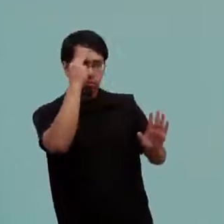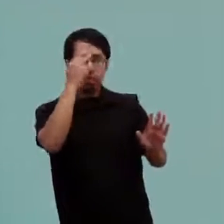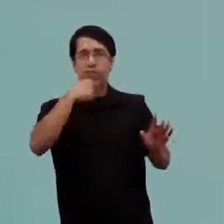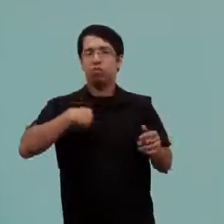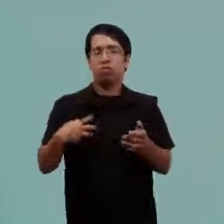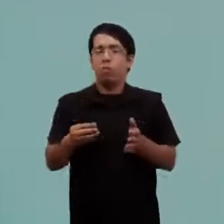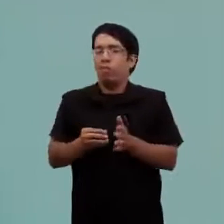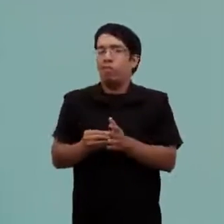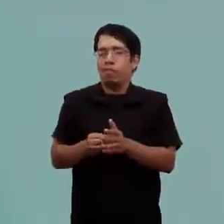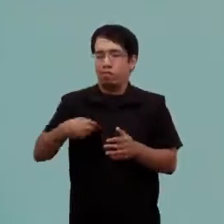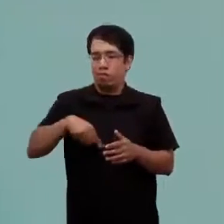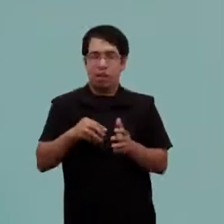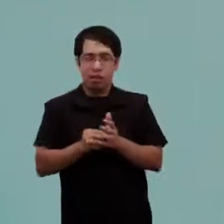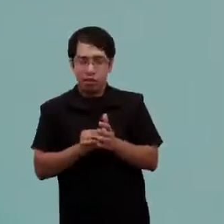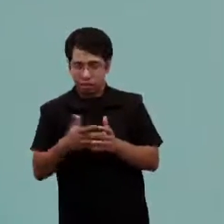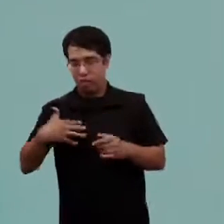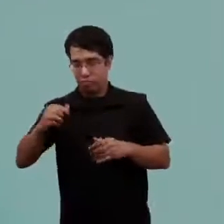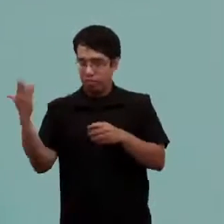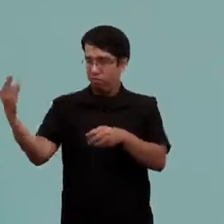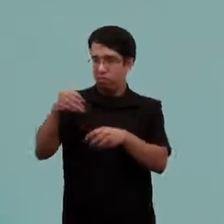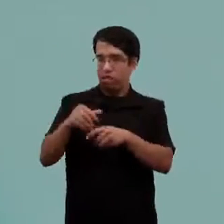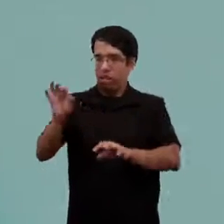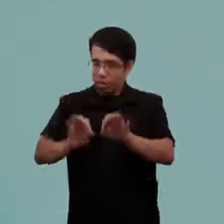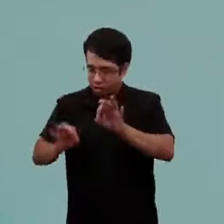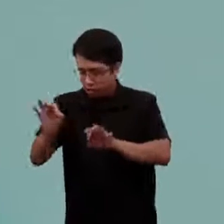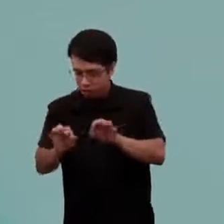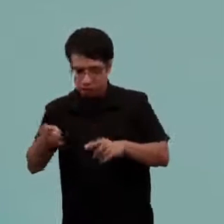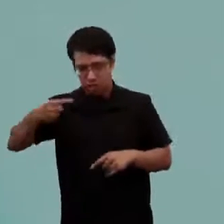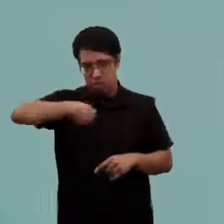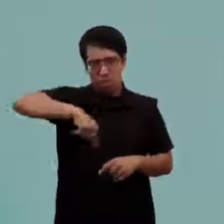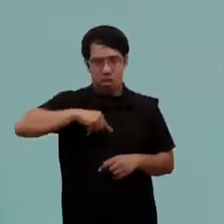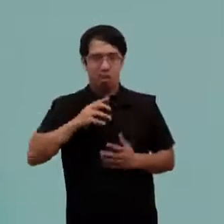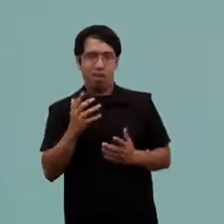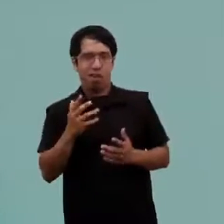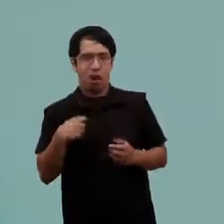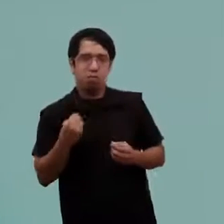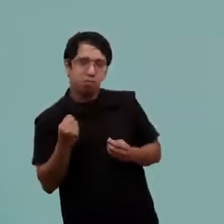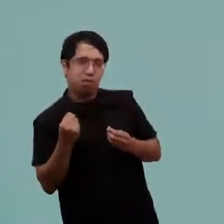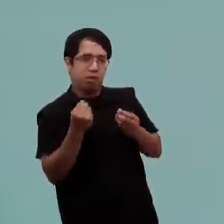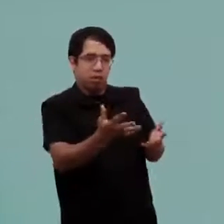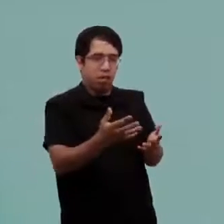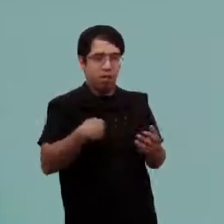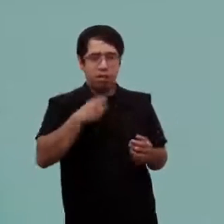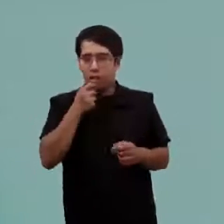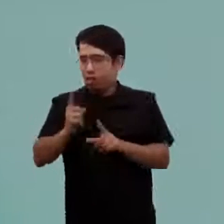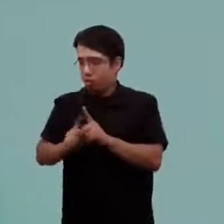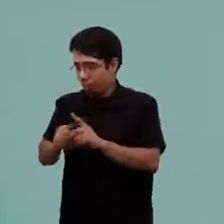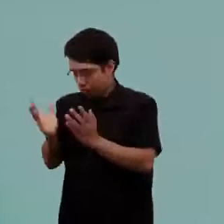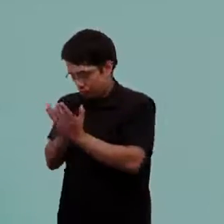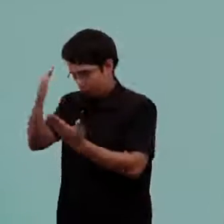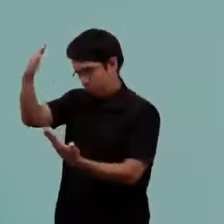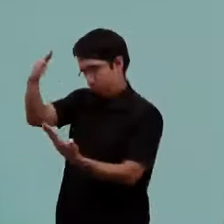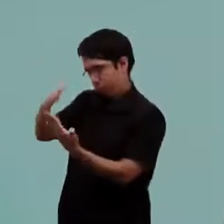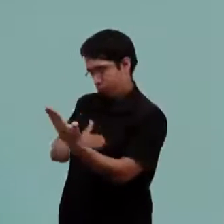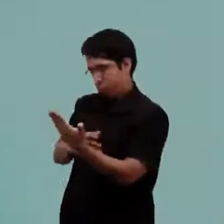es justamente que el diseño de políticas públicas responda desde lo teórico hasta lo